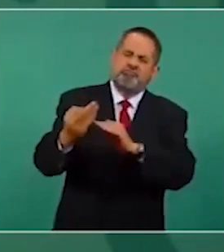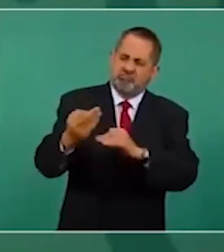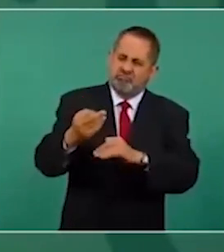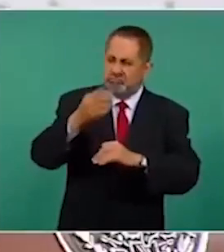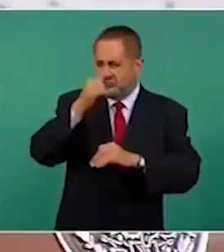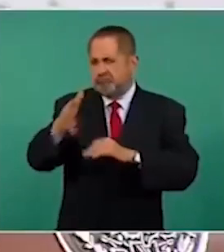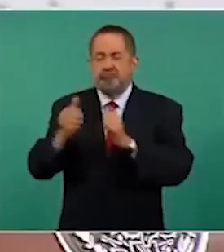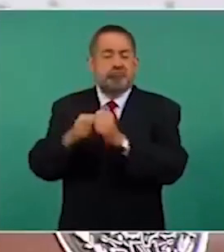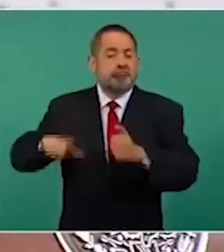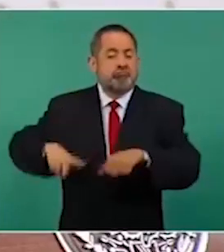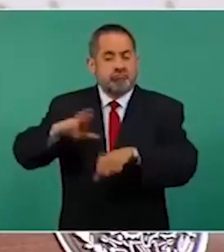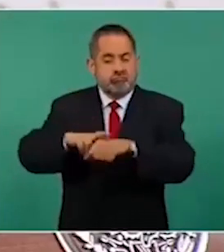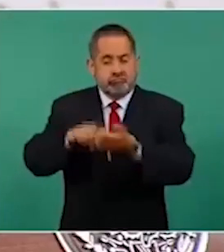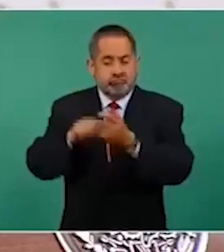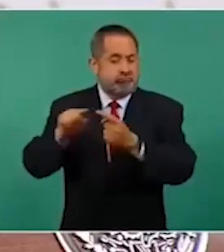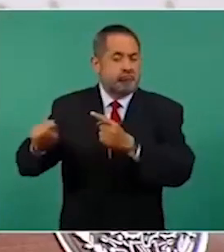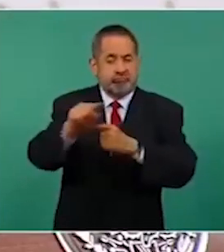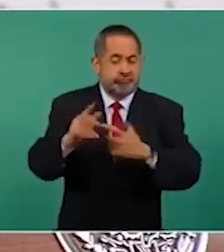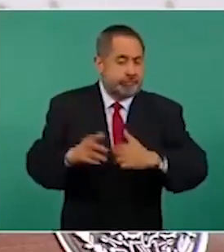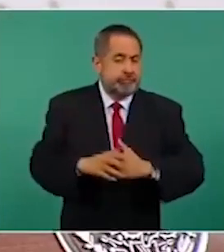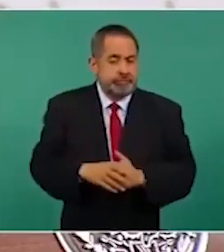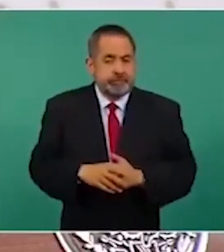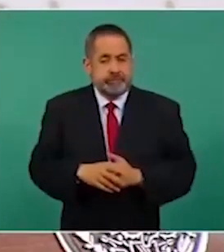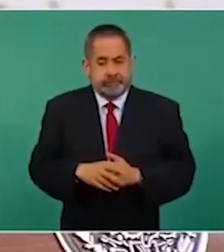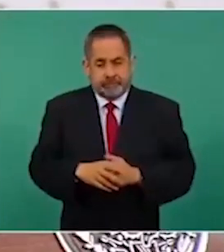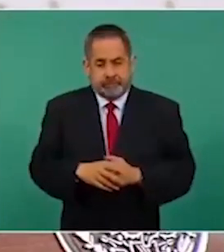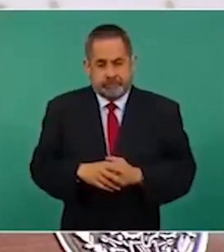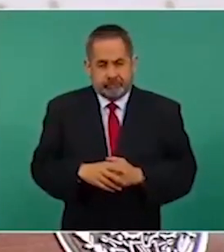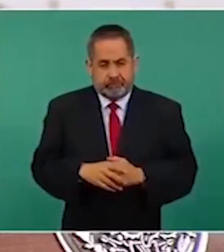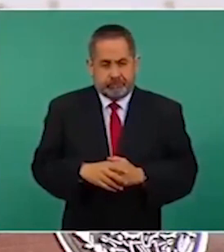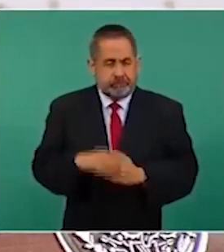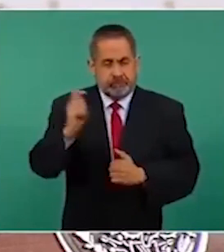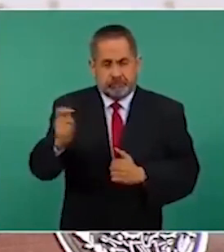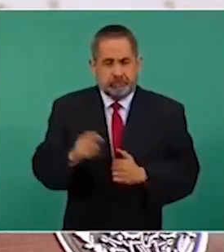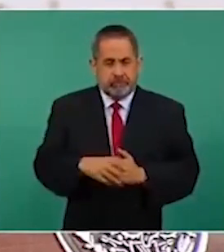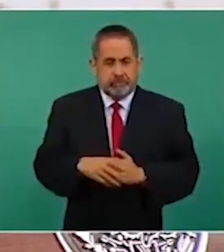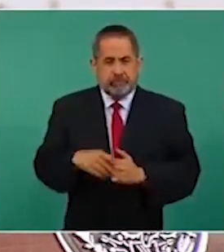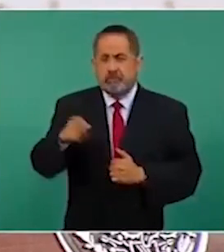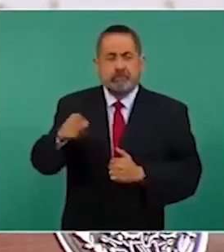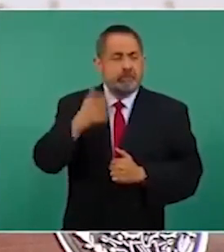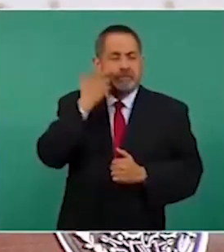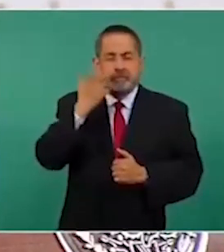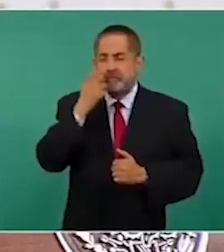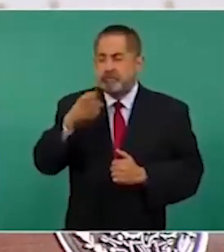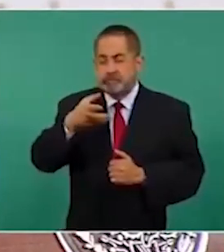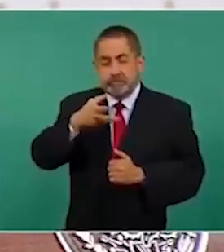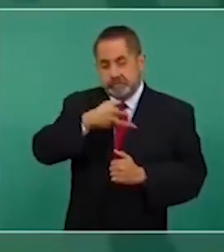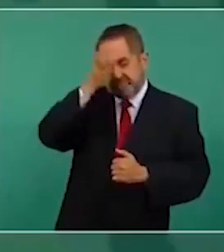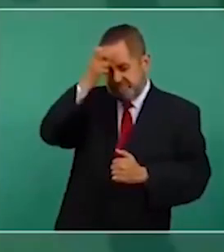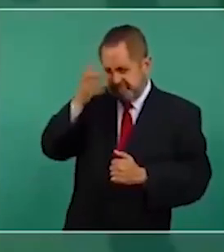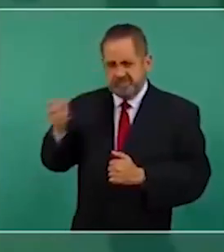que ponían a los candidatos nuestros.